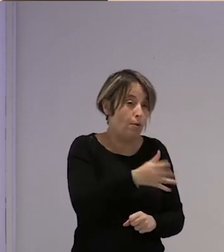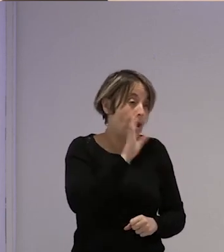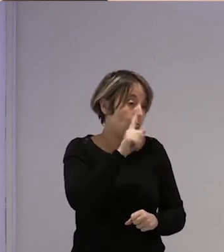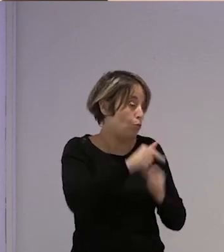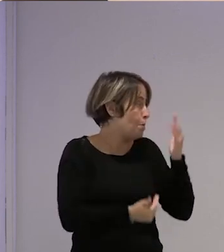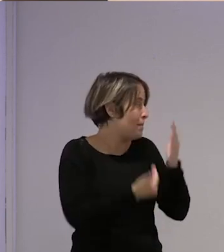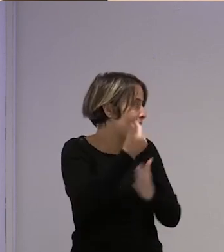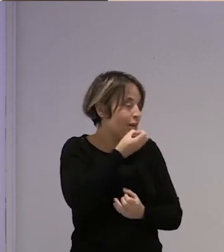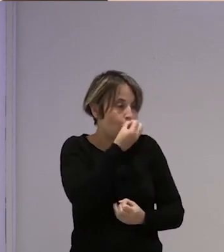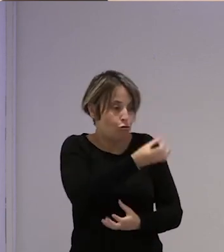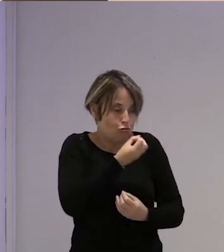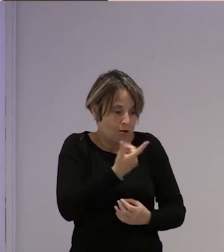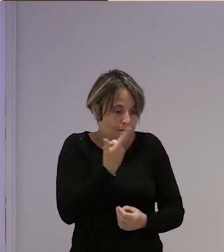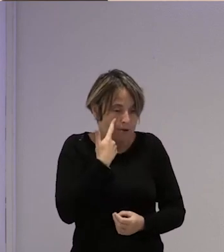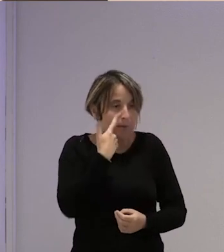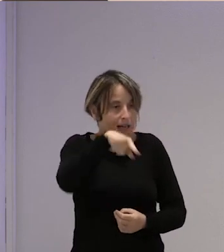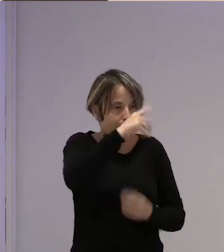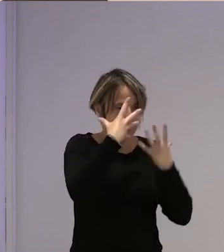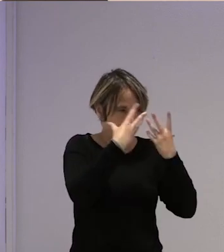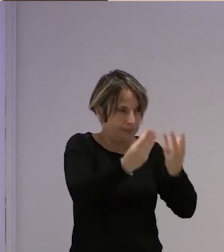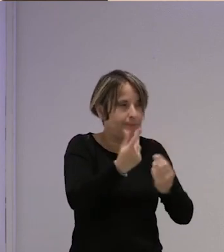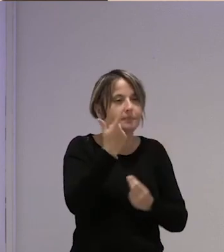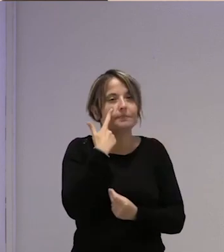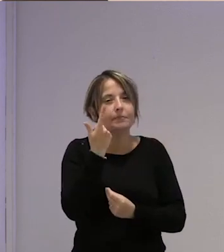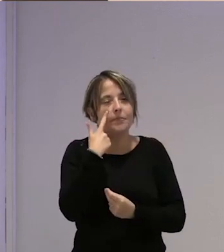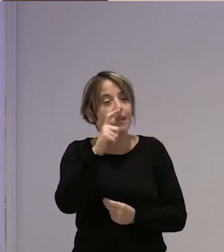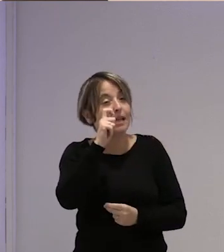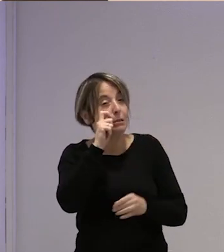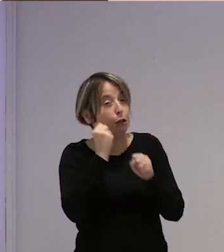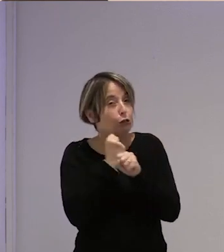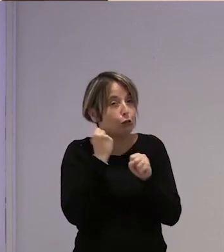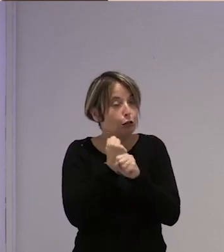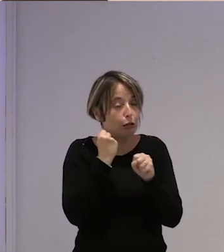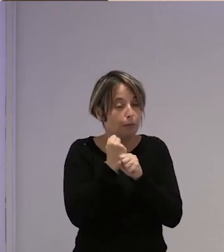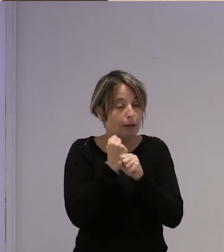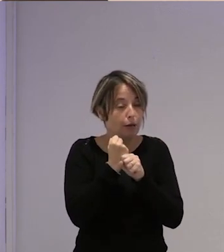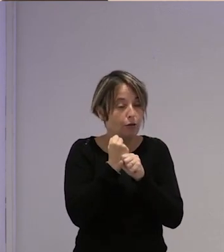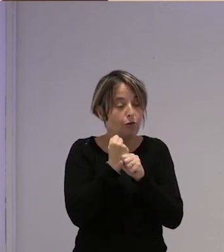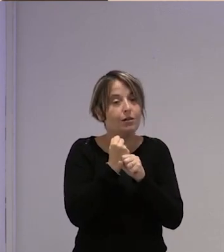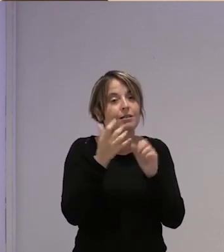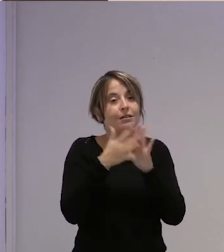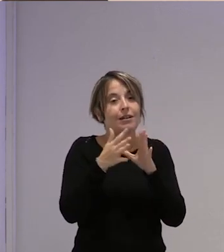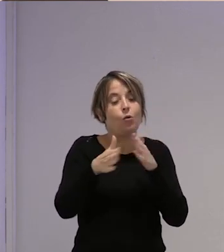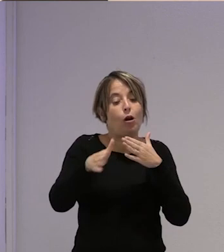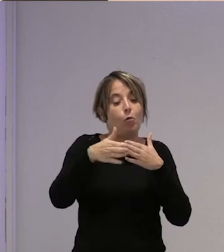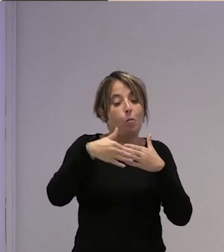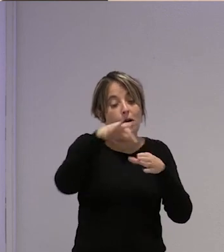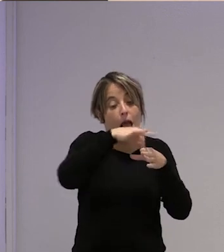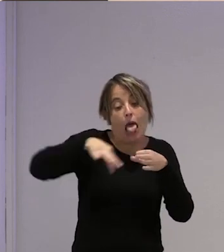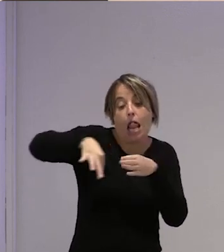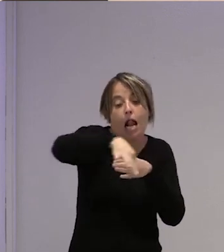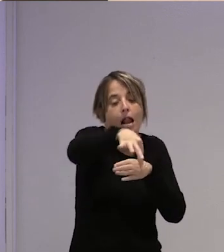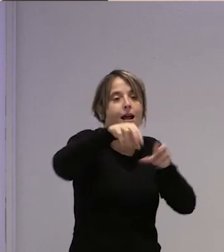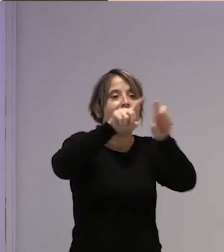mañana para que se entienda un poco la inspección de trabajo de Huelva es la puerta giratoria con las